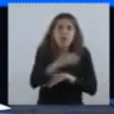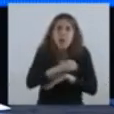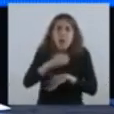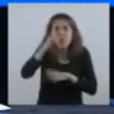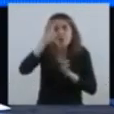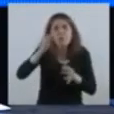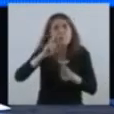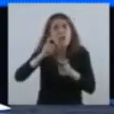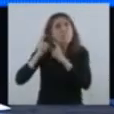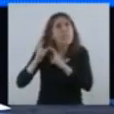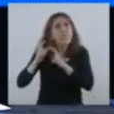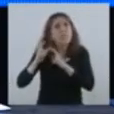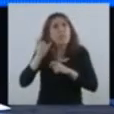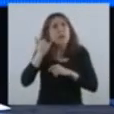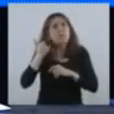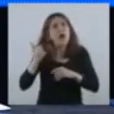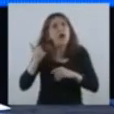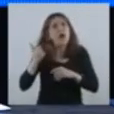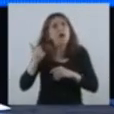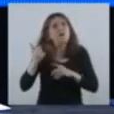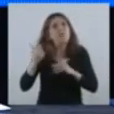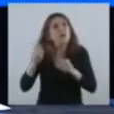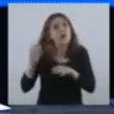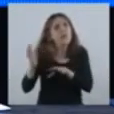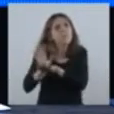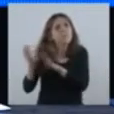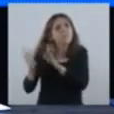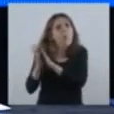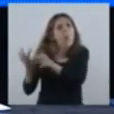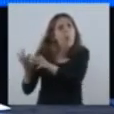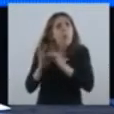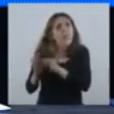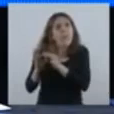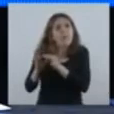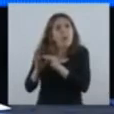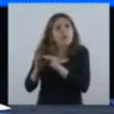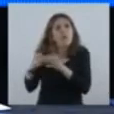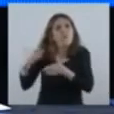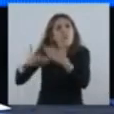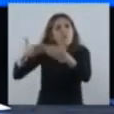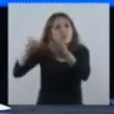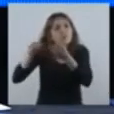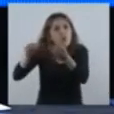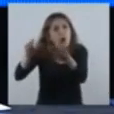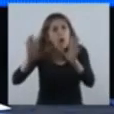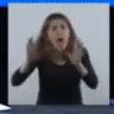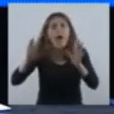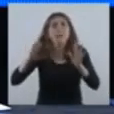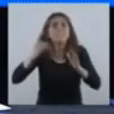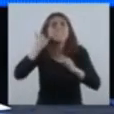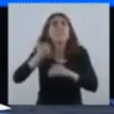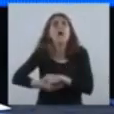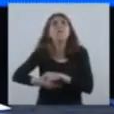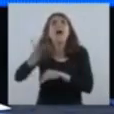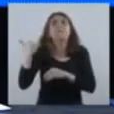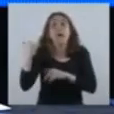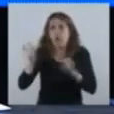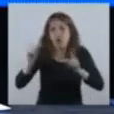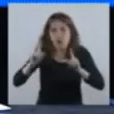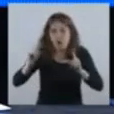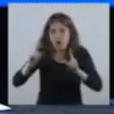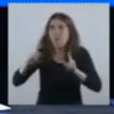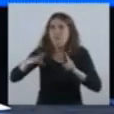porque fue funcionando. No puedo decir que funcionó porque todavía falta, pero fue funcionando.